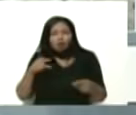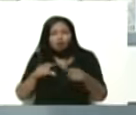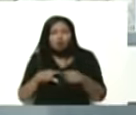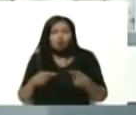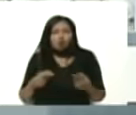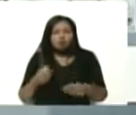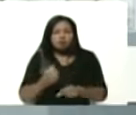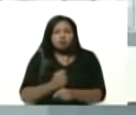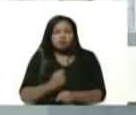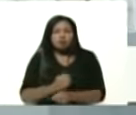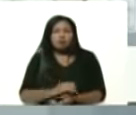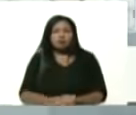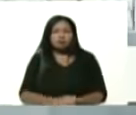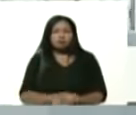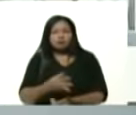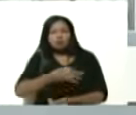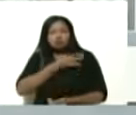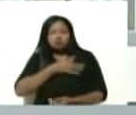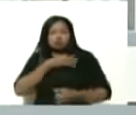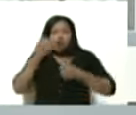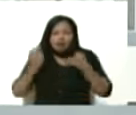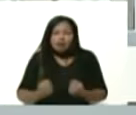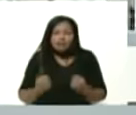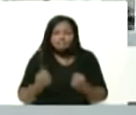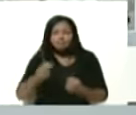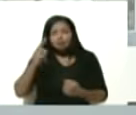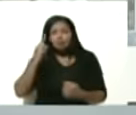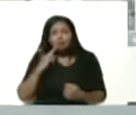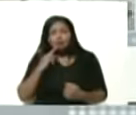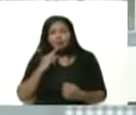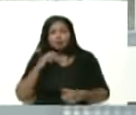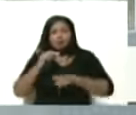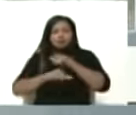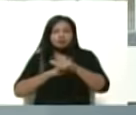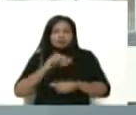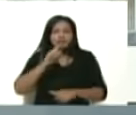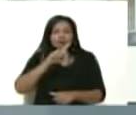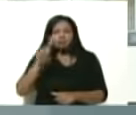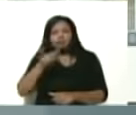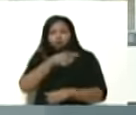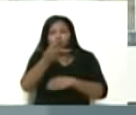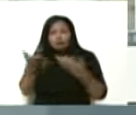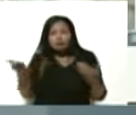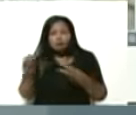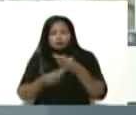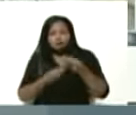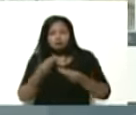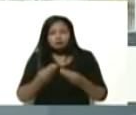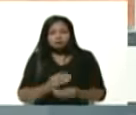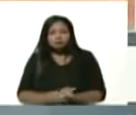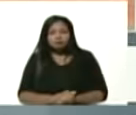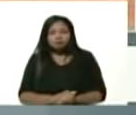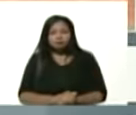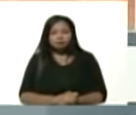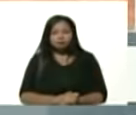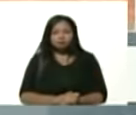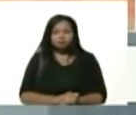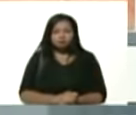clase obrera del socialismo bolivariano del siglo XXI ustedes por eso es que